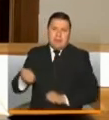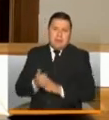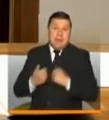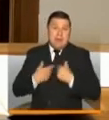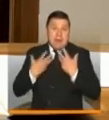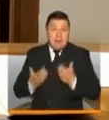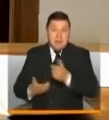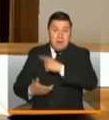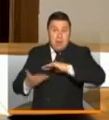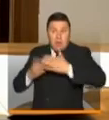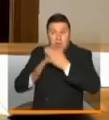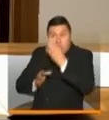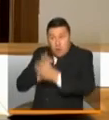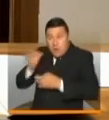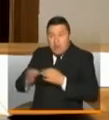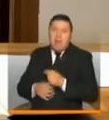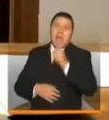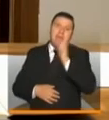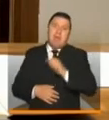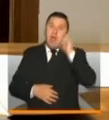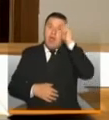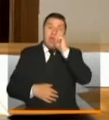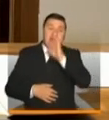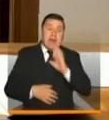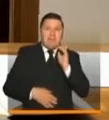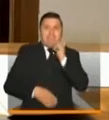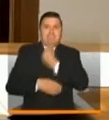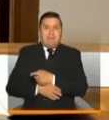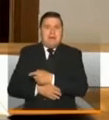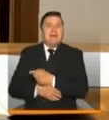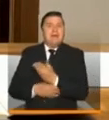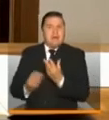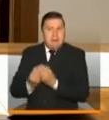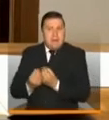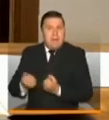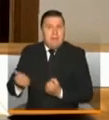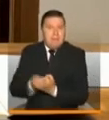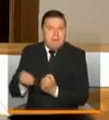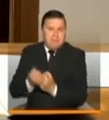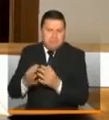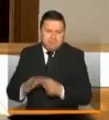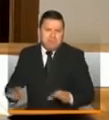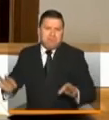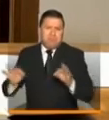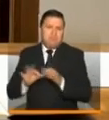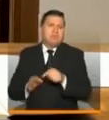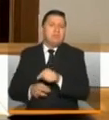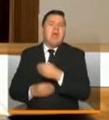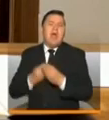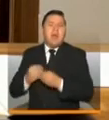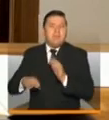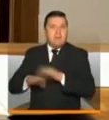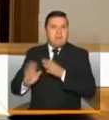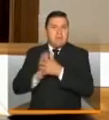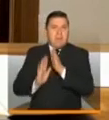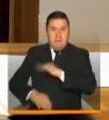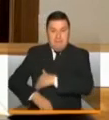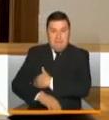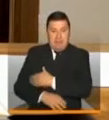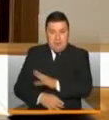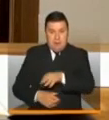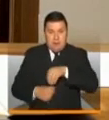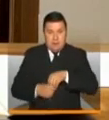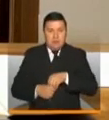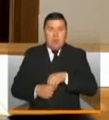queremos que la comunidad se cuide, también desde el Gobierno Nacional estamos haciendo aportes muy importantes como el que se ha anunciado desde el Ministerio del